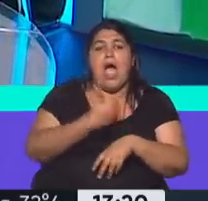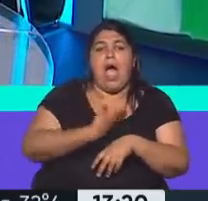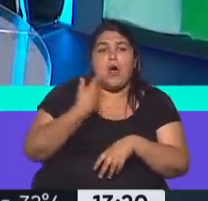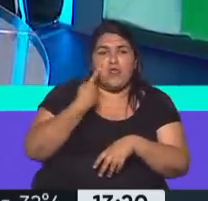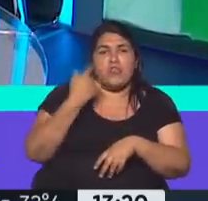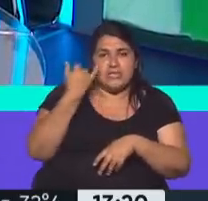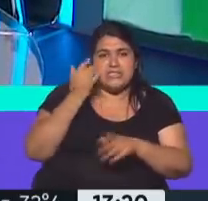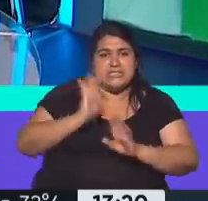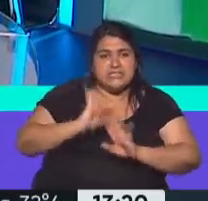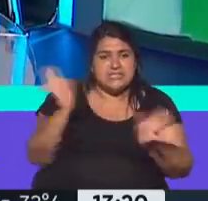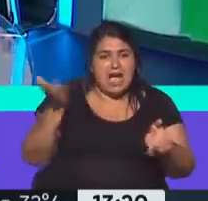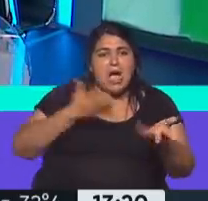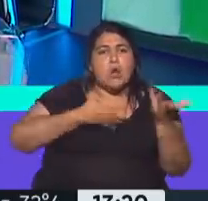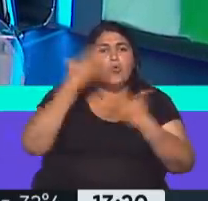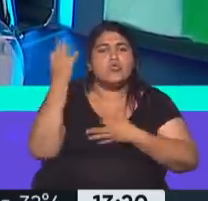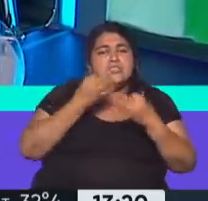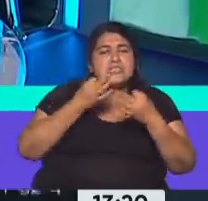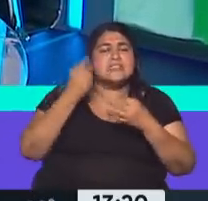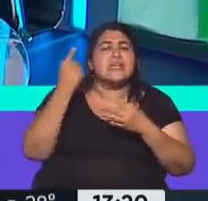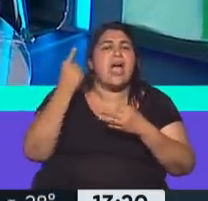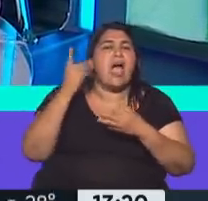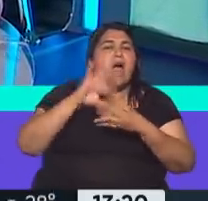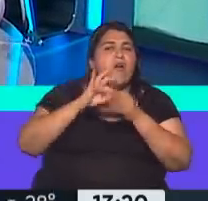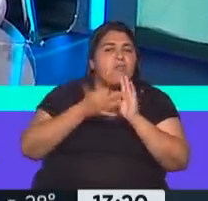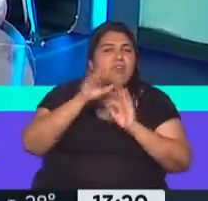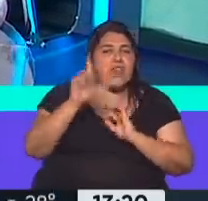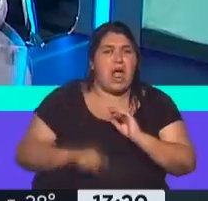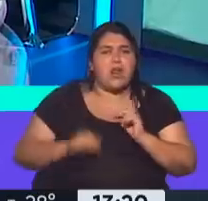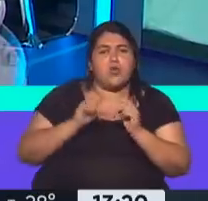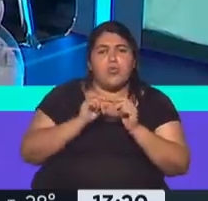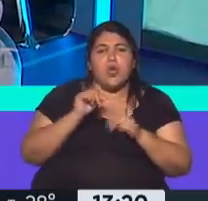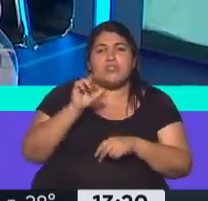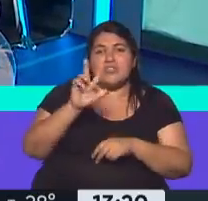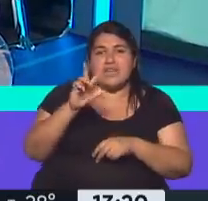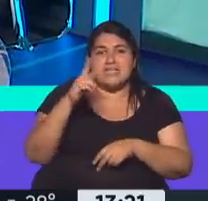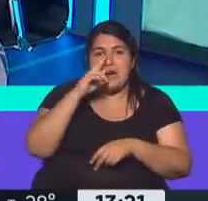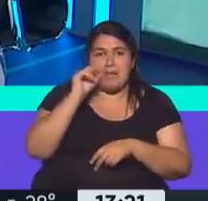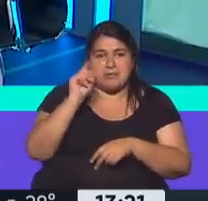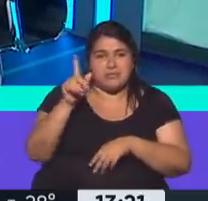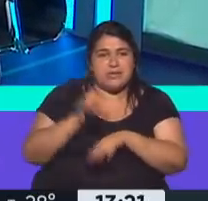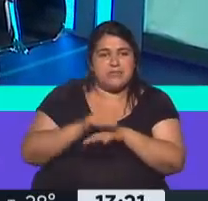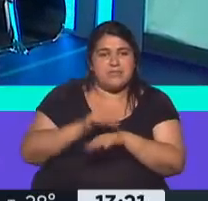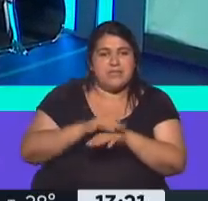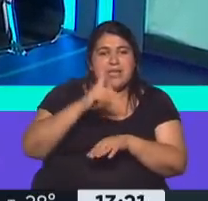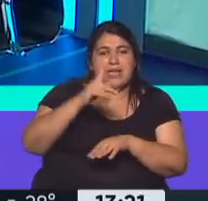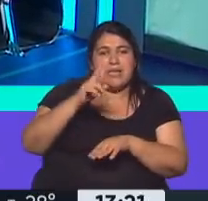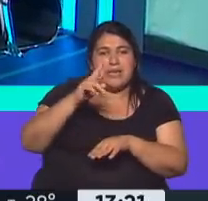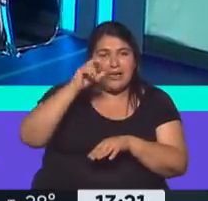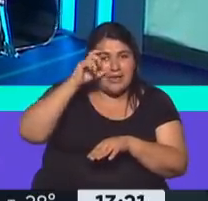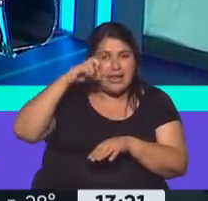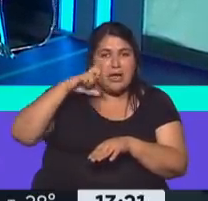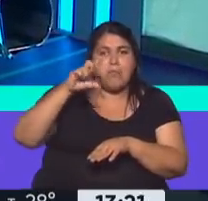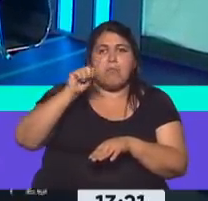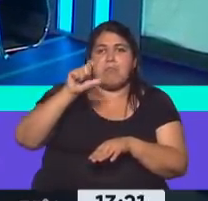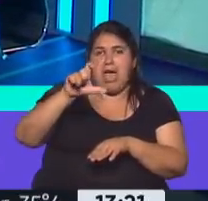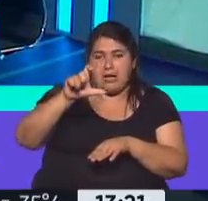acaba de recaer en el juzgado en lo criminal y correccional federal de La Plata, número 3, a cargo de Ernesto Kreplak. Reiteramos, esta